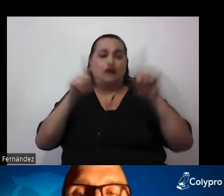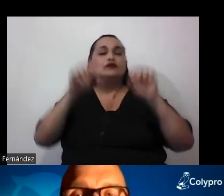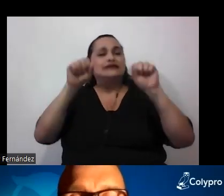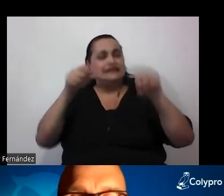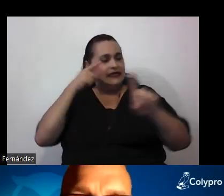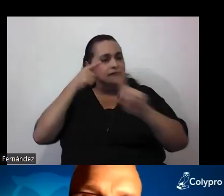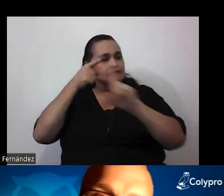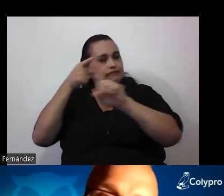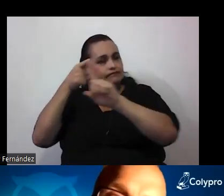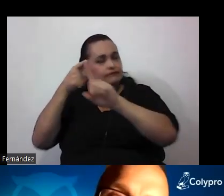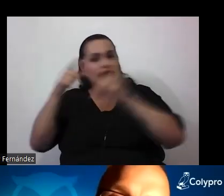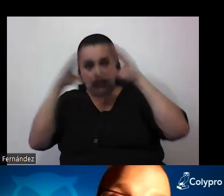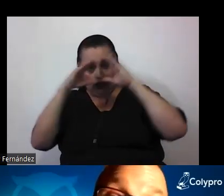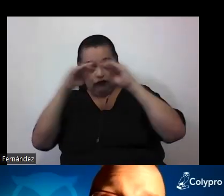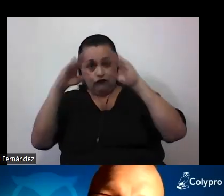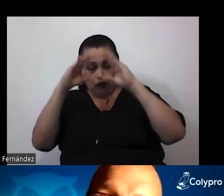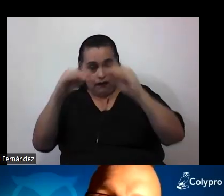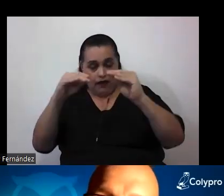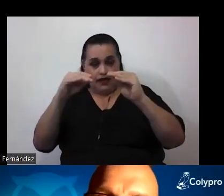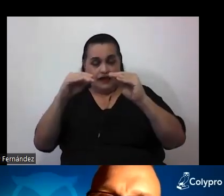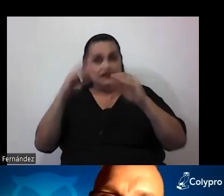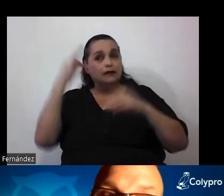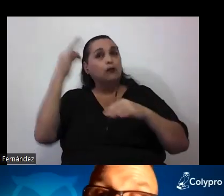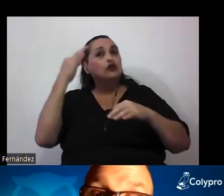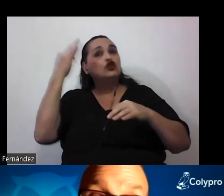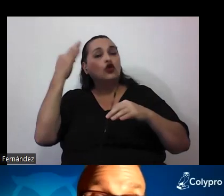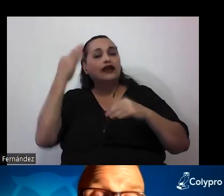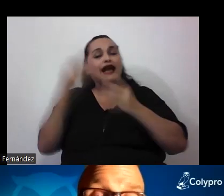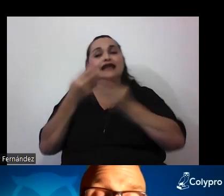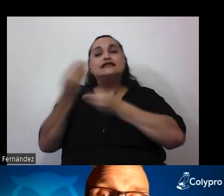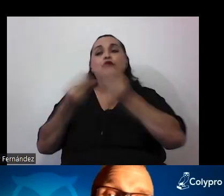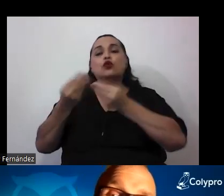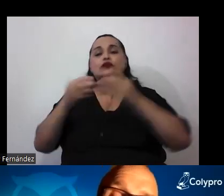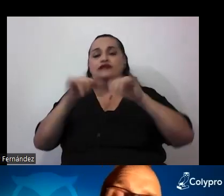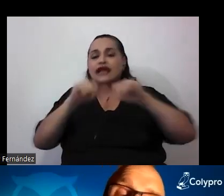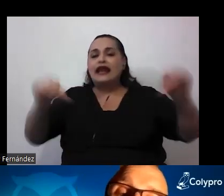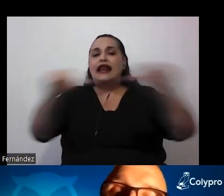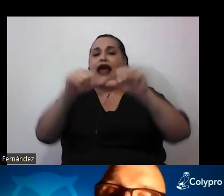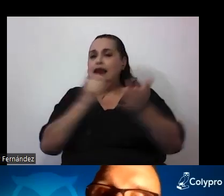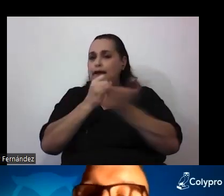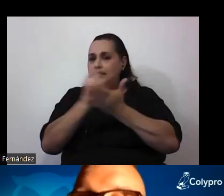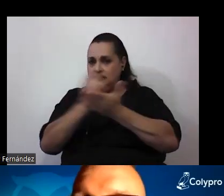informadas por la teoría que se produce en el ámbito de la investigación. Entonces,